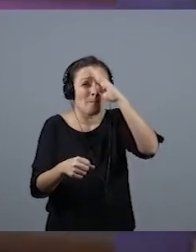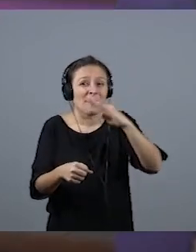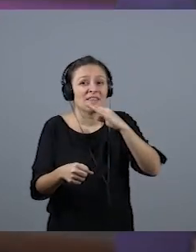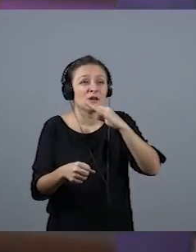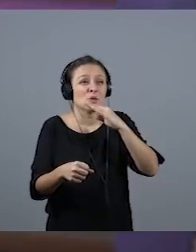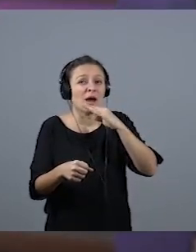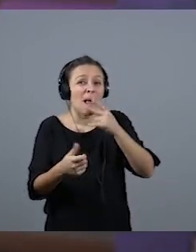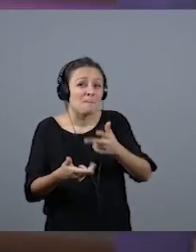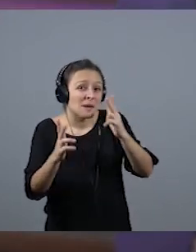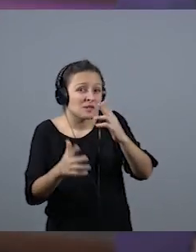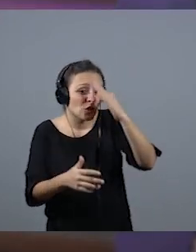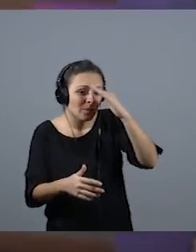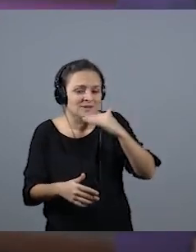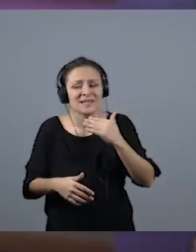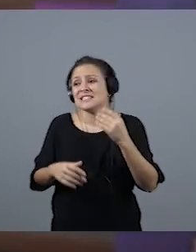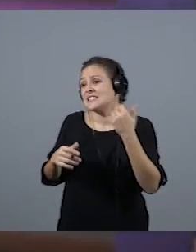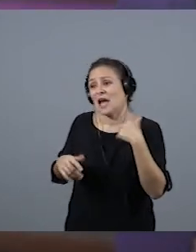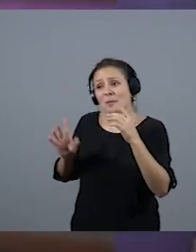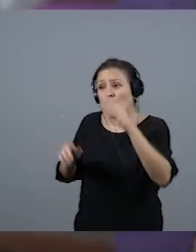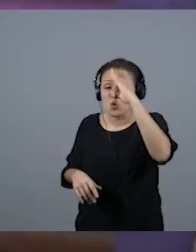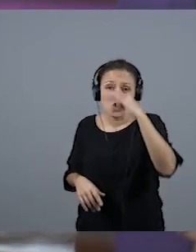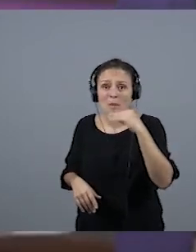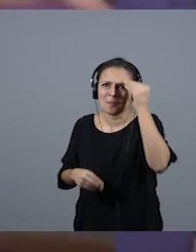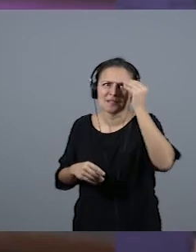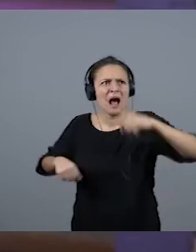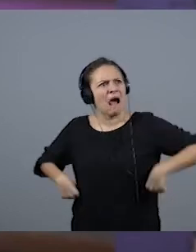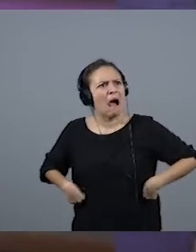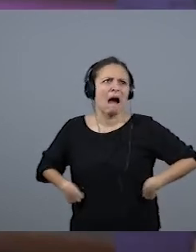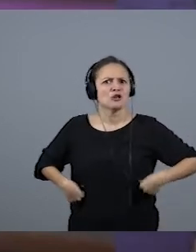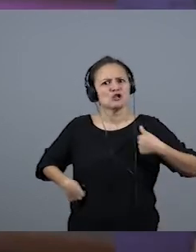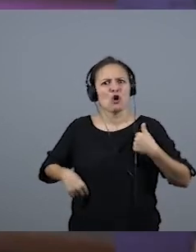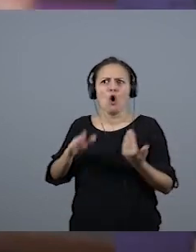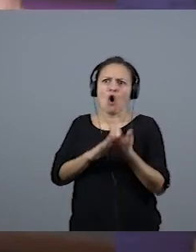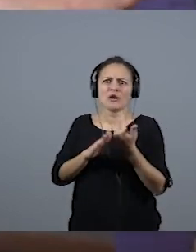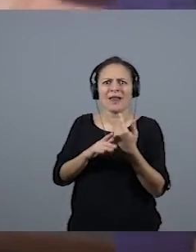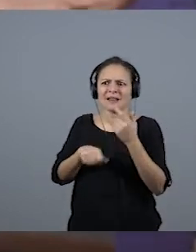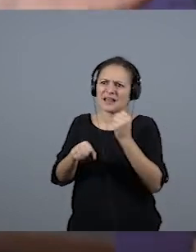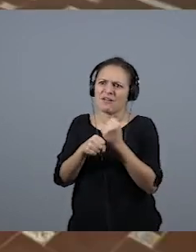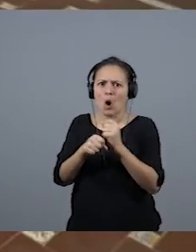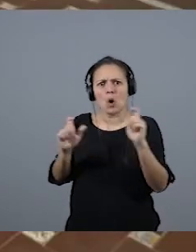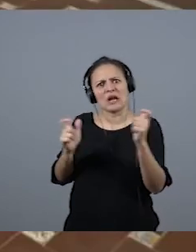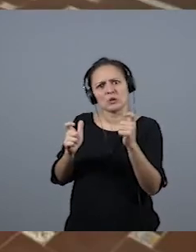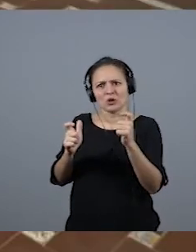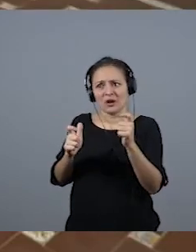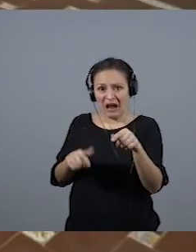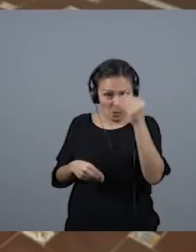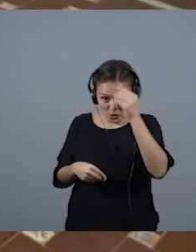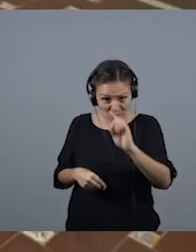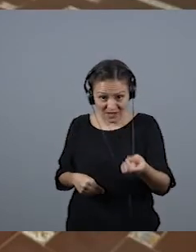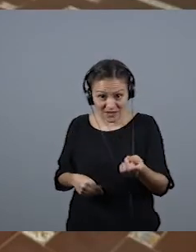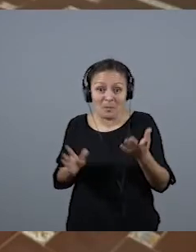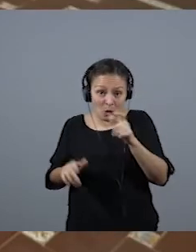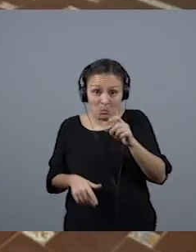es que un hombre no se plantea voy a coger una reducción de jornada, es ahí a lo que voy, un hombre no se lo plantea. Por supuesto, y